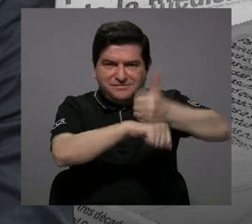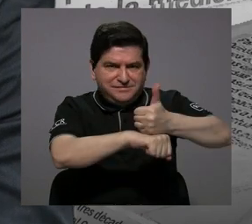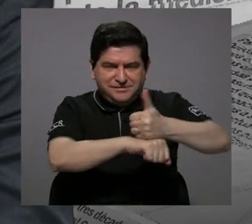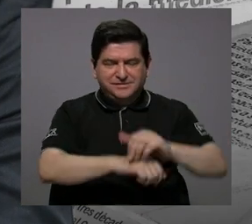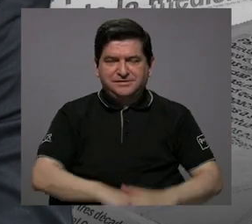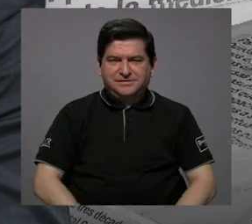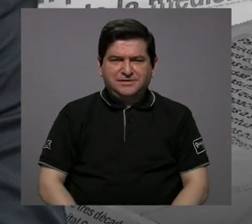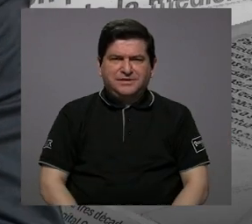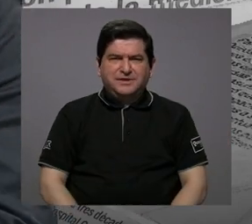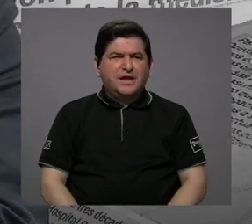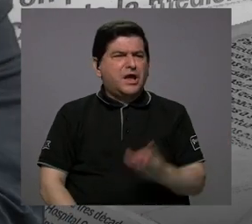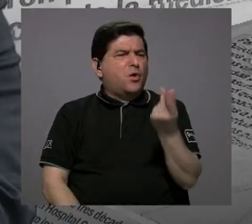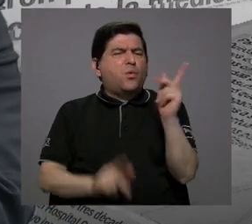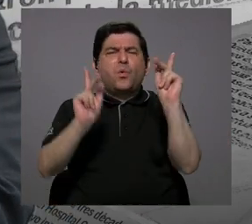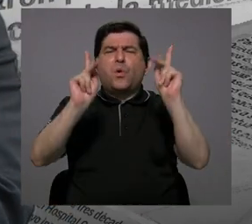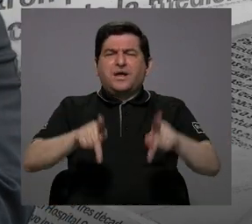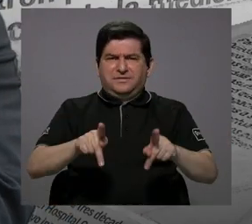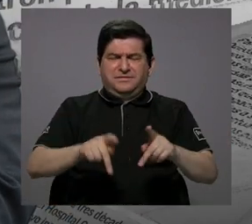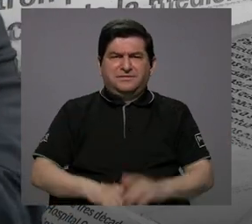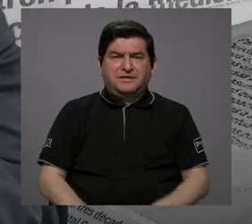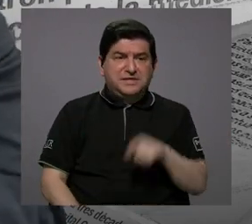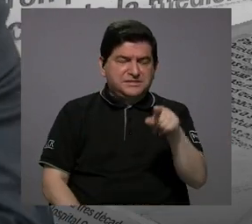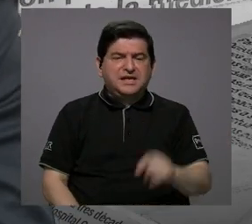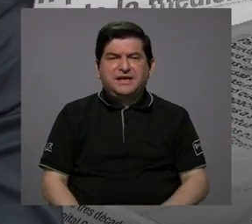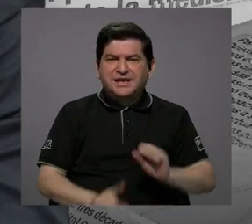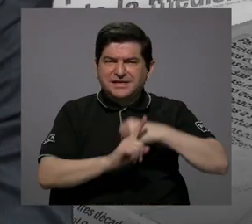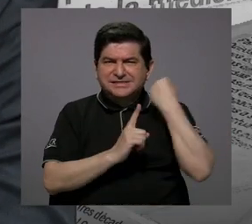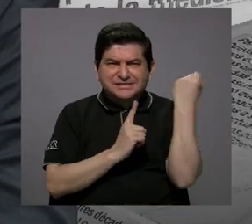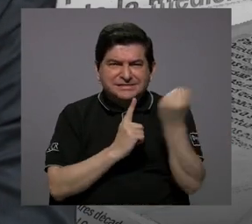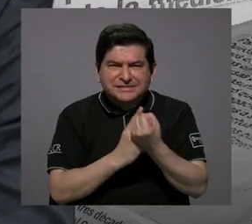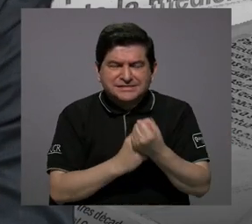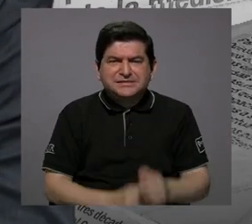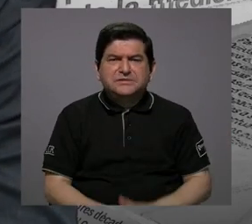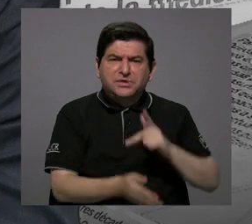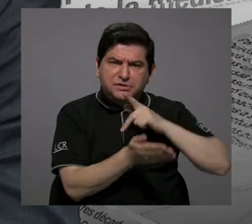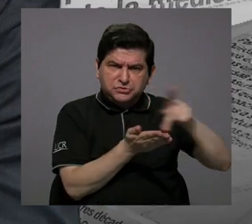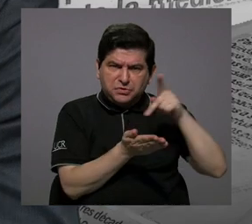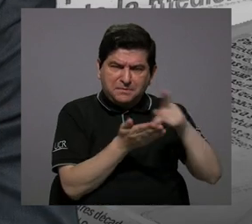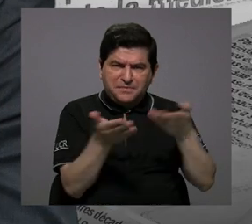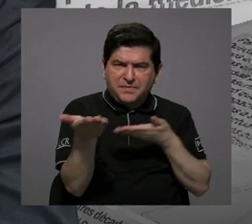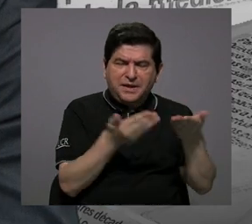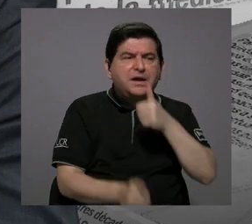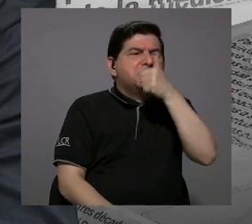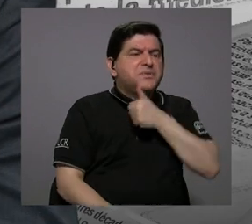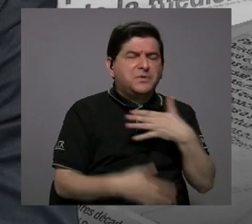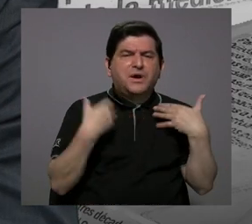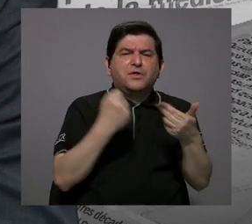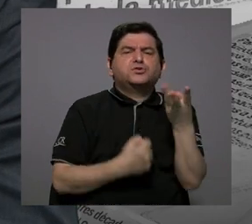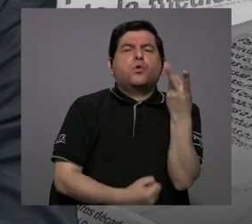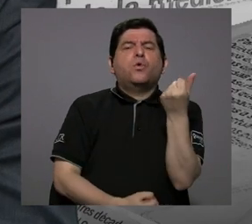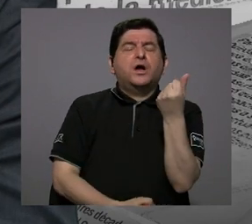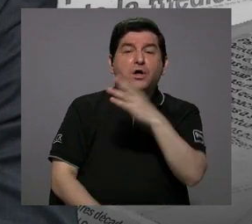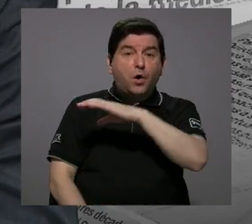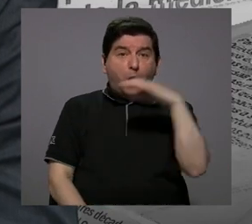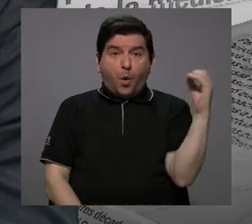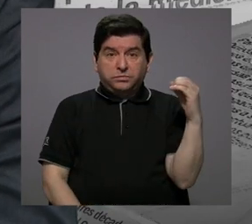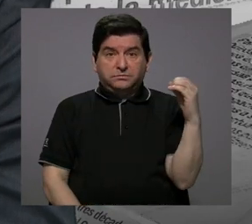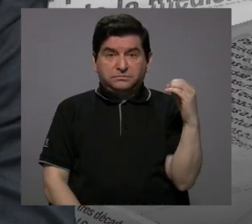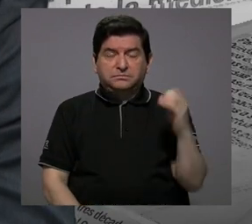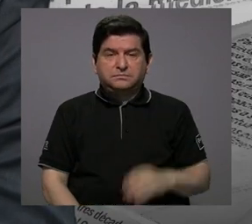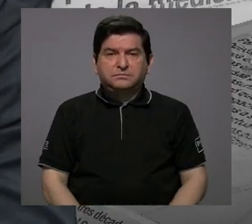qué cantidad de personas en esa brecha pueden pagar los servicios privados de salud, o bien